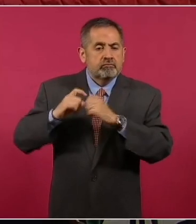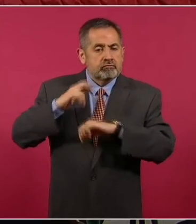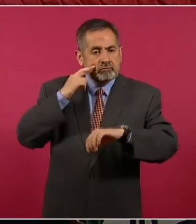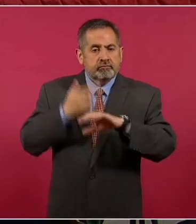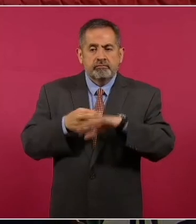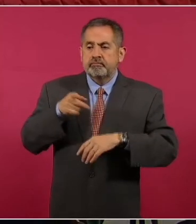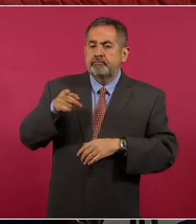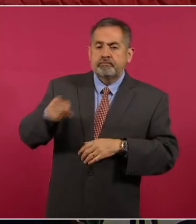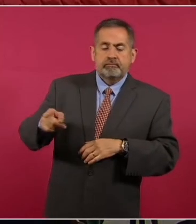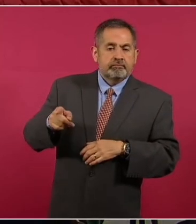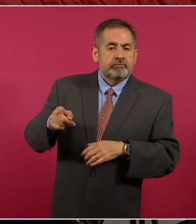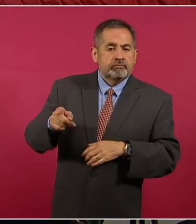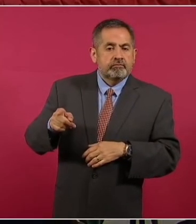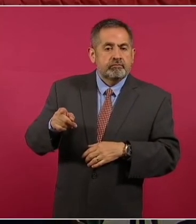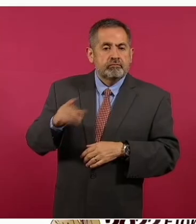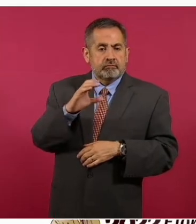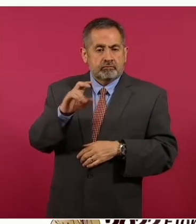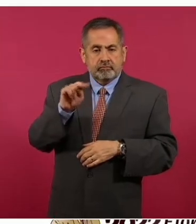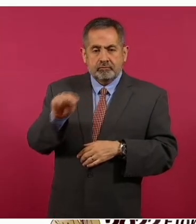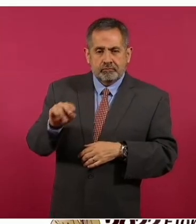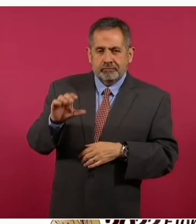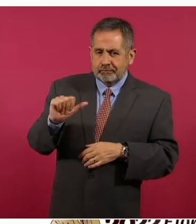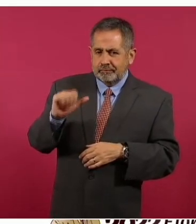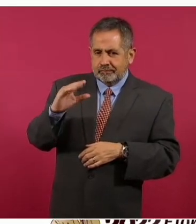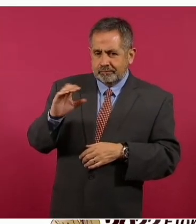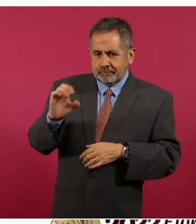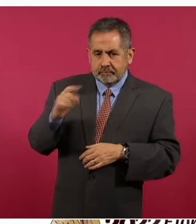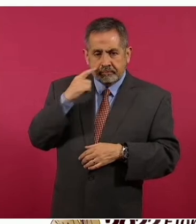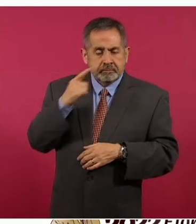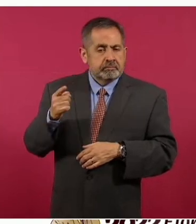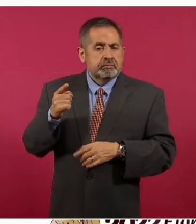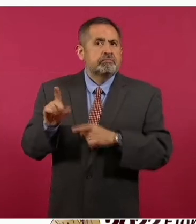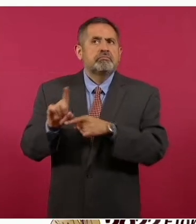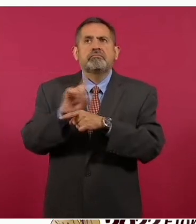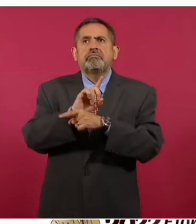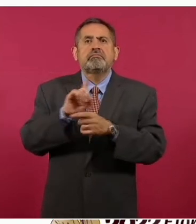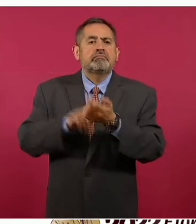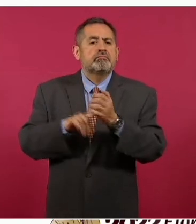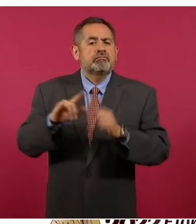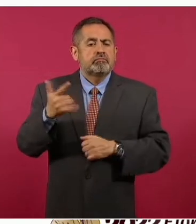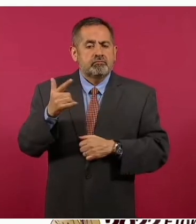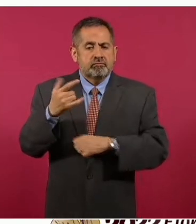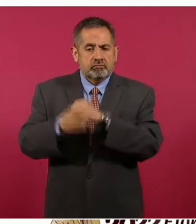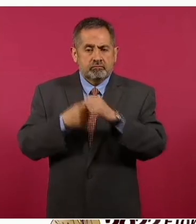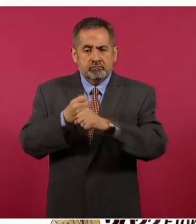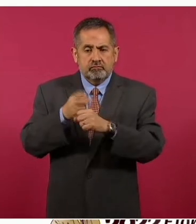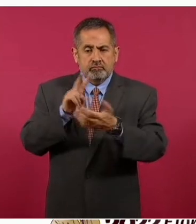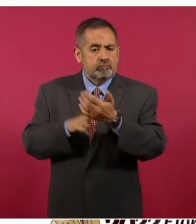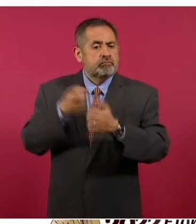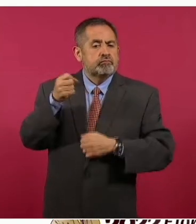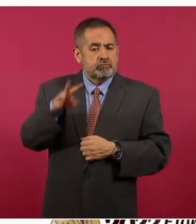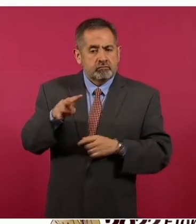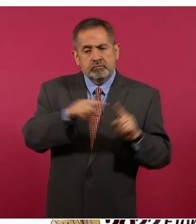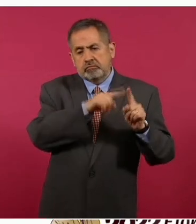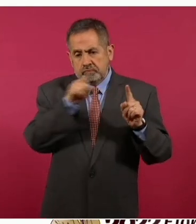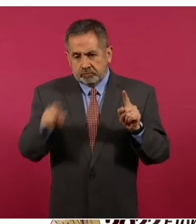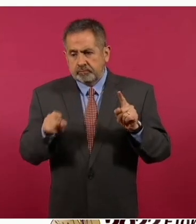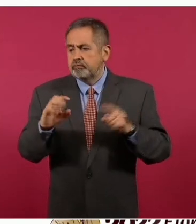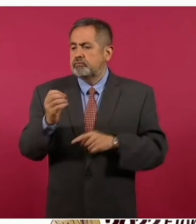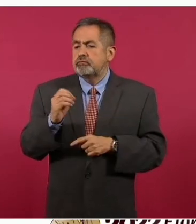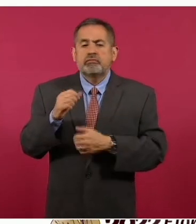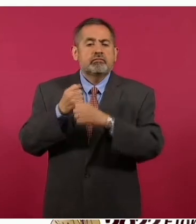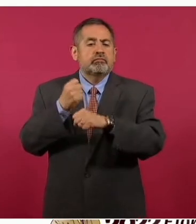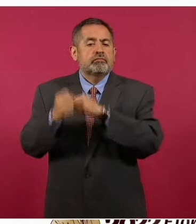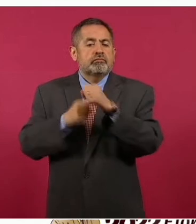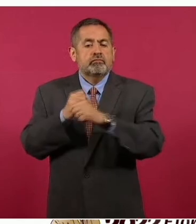Coordinación Nacional Antisecuestro, la CONACE. Desde julio del 2019 hasta octubre del 2022